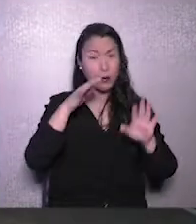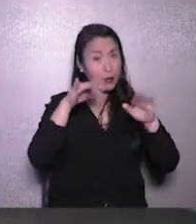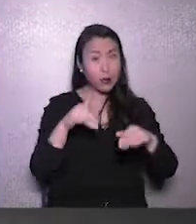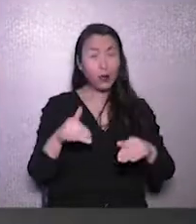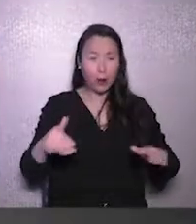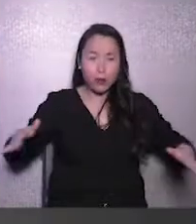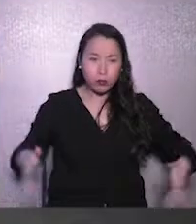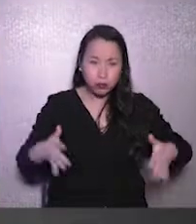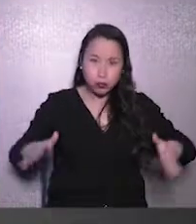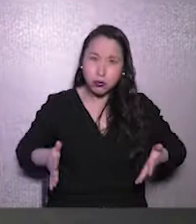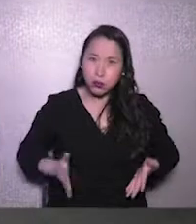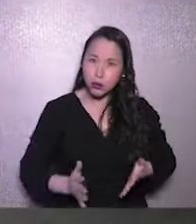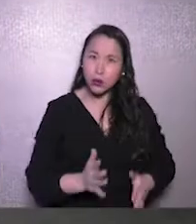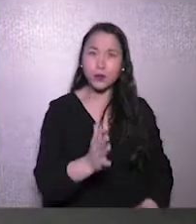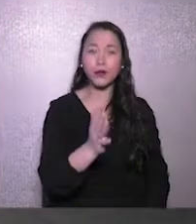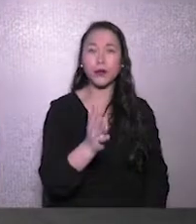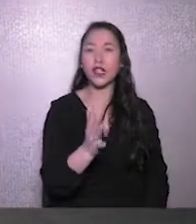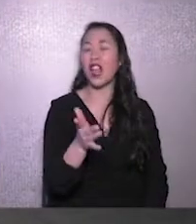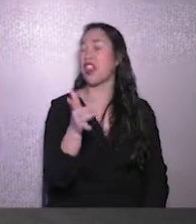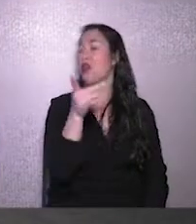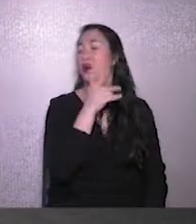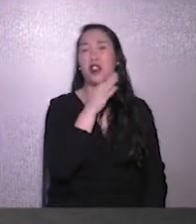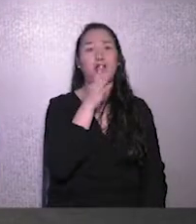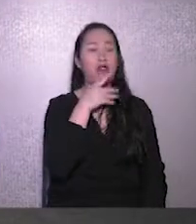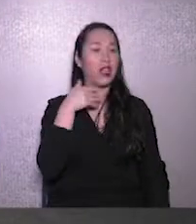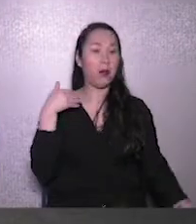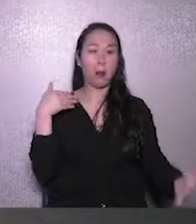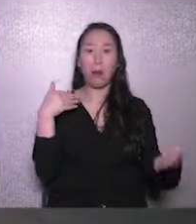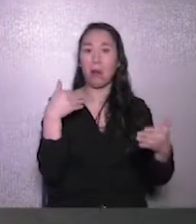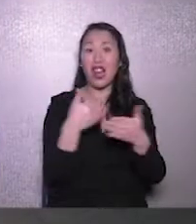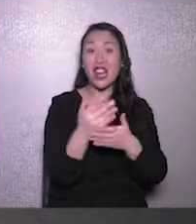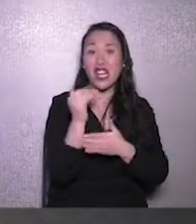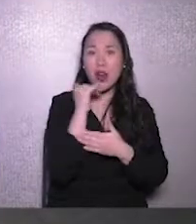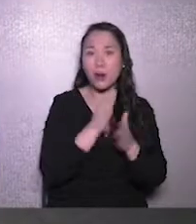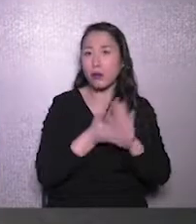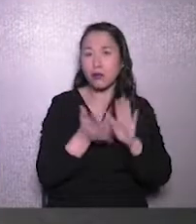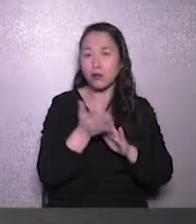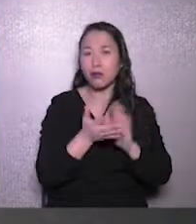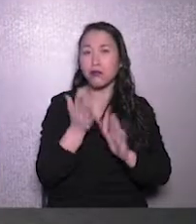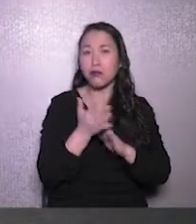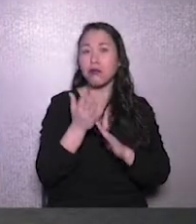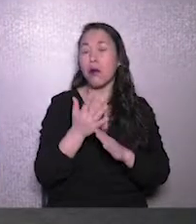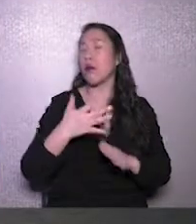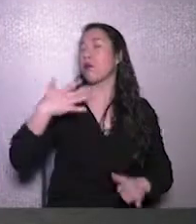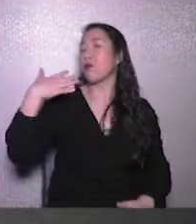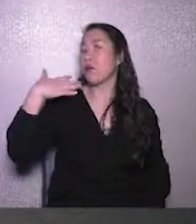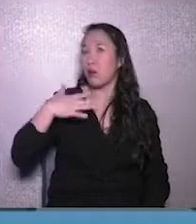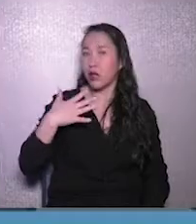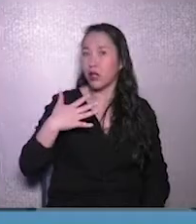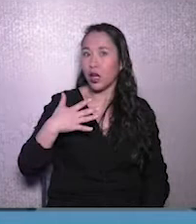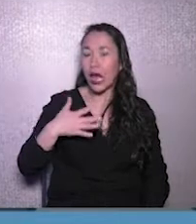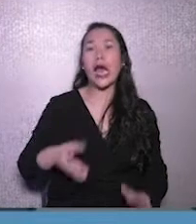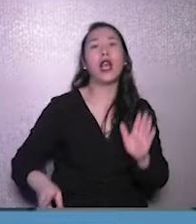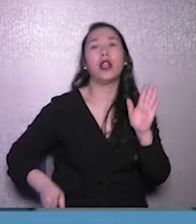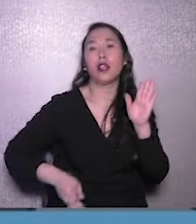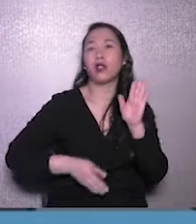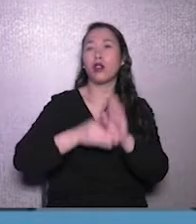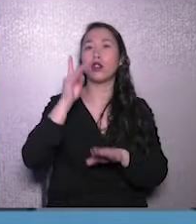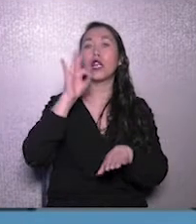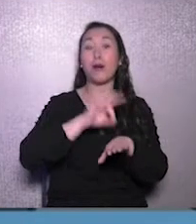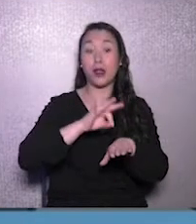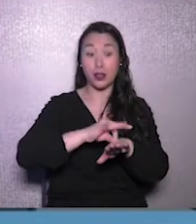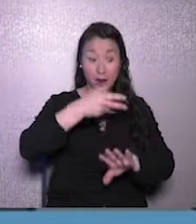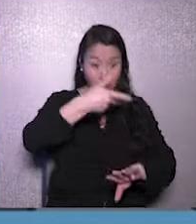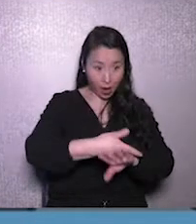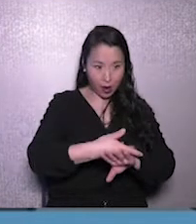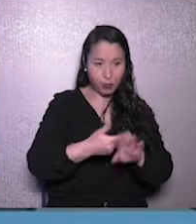sin duda, dentro del muy corto plazo, vamos a poder acelerar de manera fundamental el desarrollo de la medicina que tenemos hoy